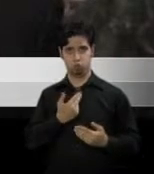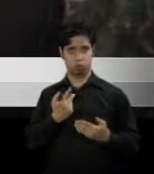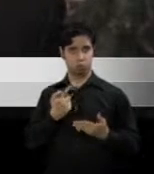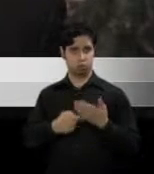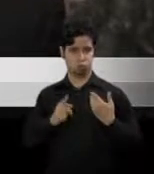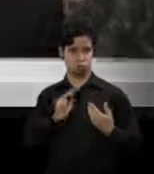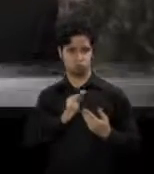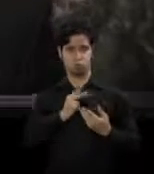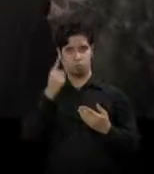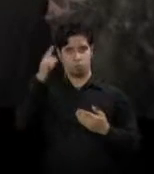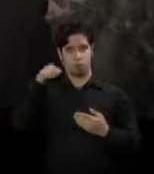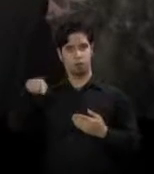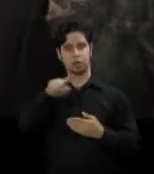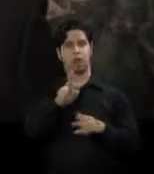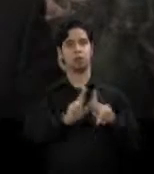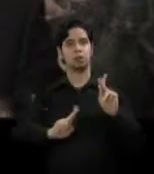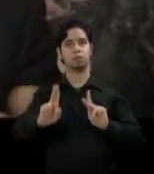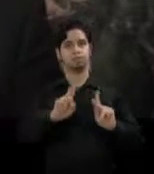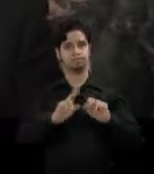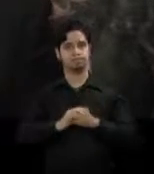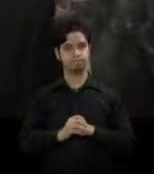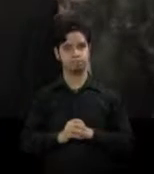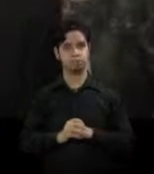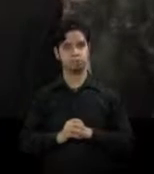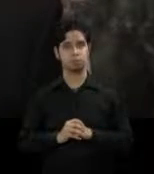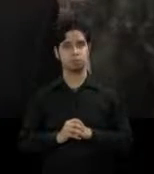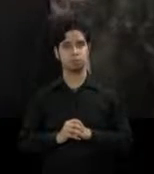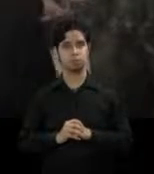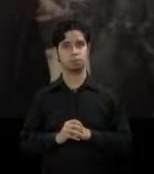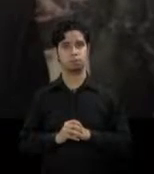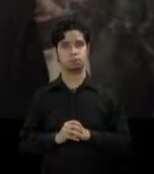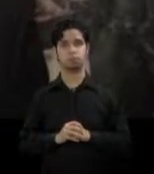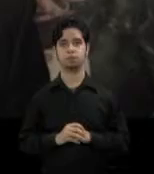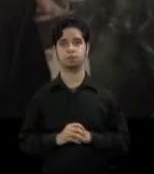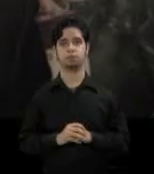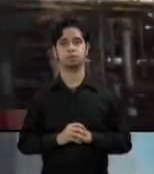esta población. Sin más detalles, seguimos con nosotros, con los compañeros allá en los estudios.